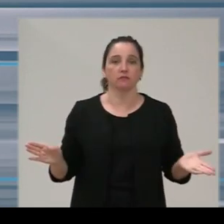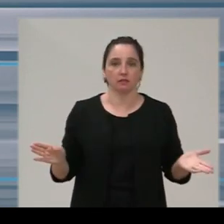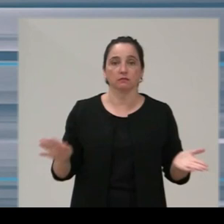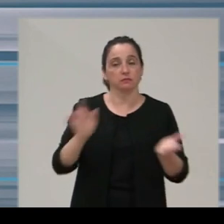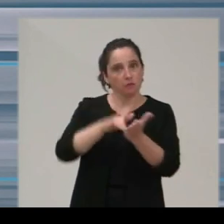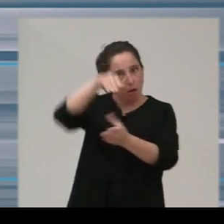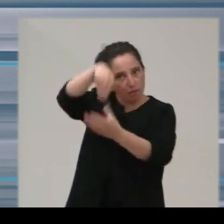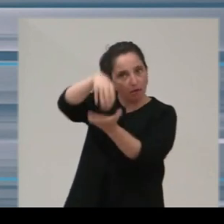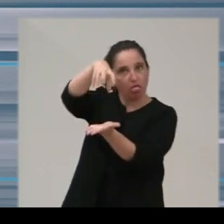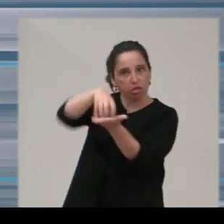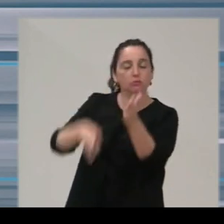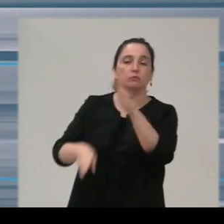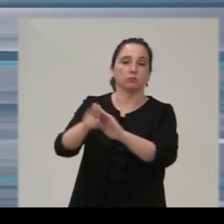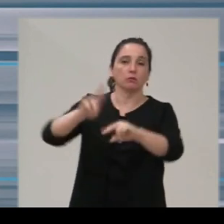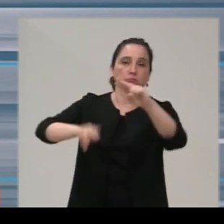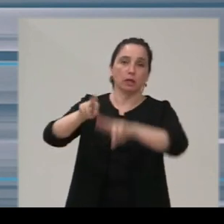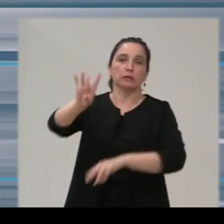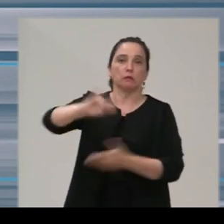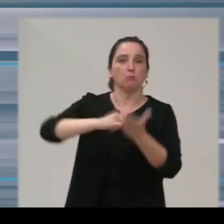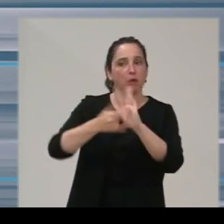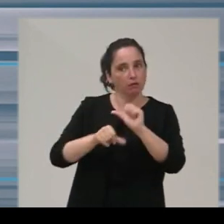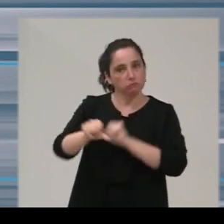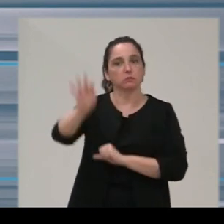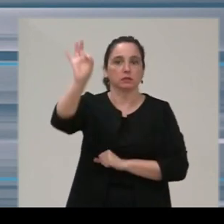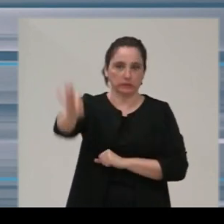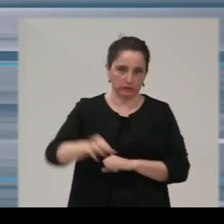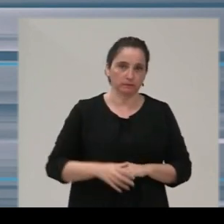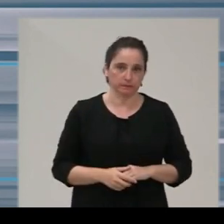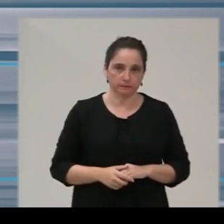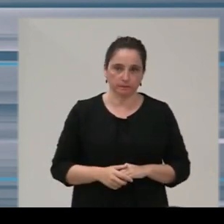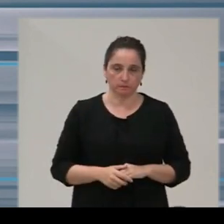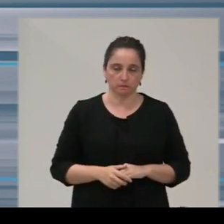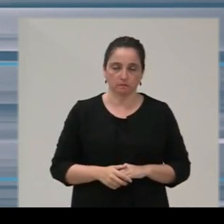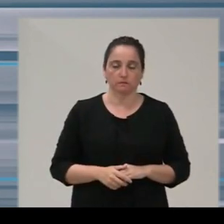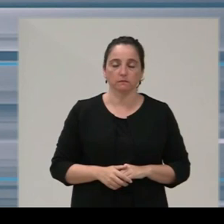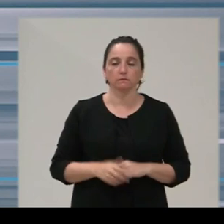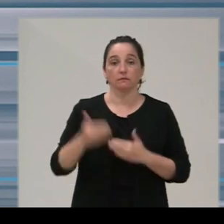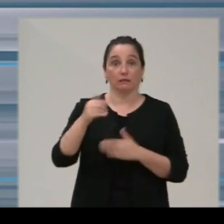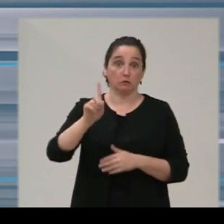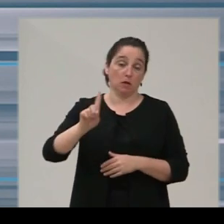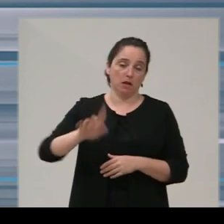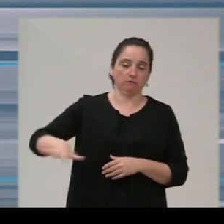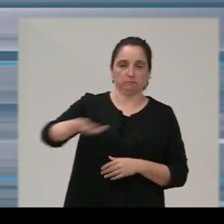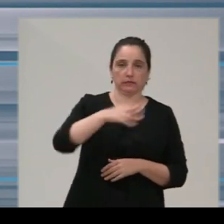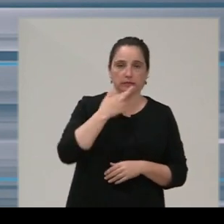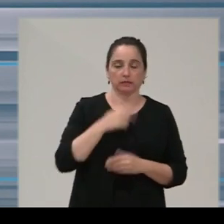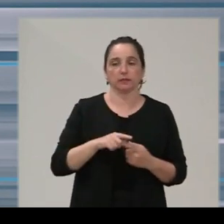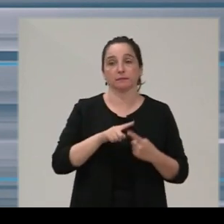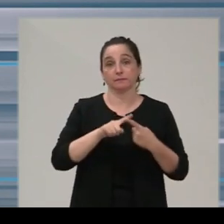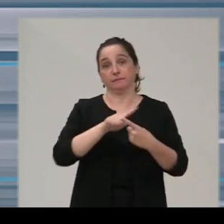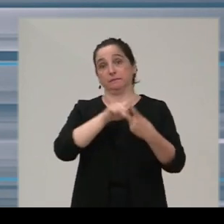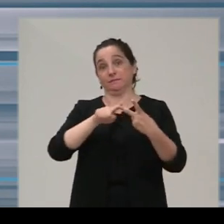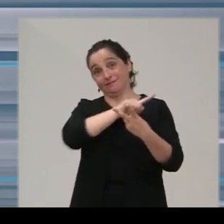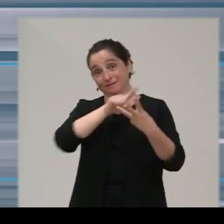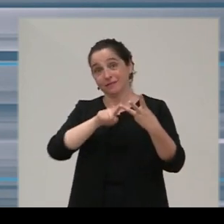introduciremos ese centro en la planificación de infraestructuras de la atención primaria para esta legislatura. También nos vamos a